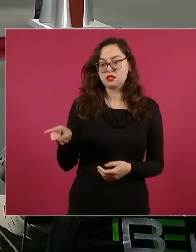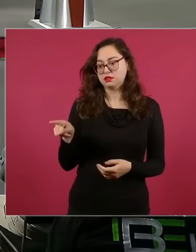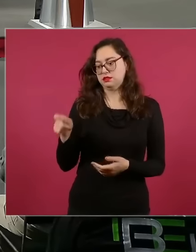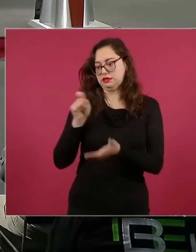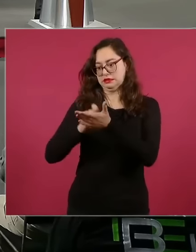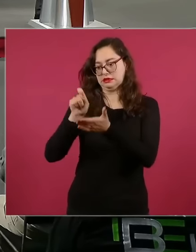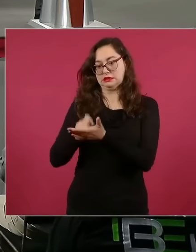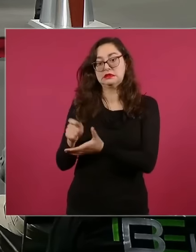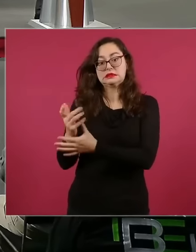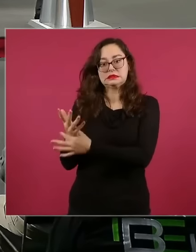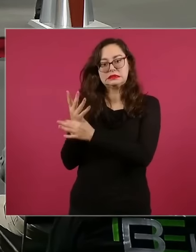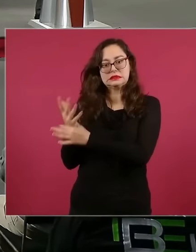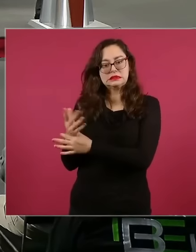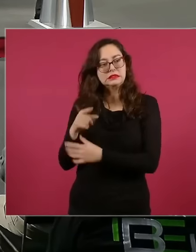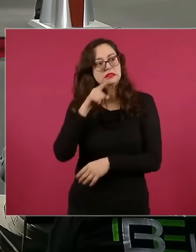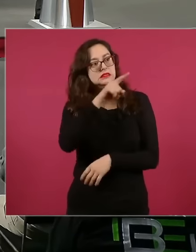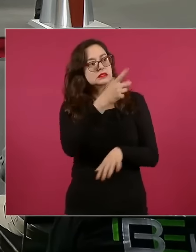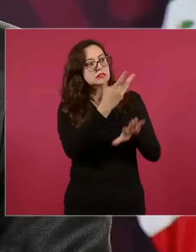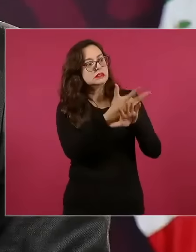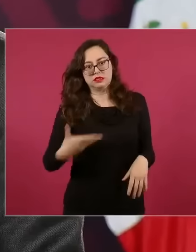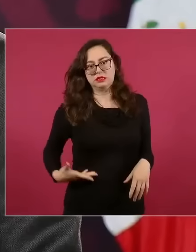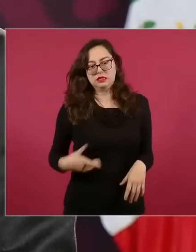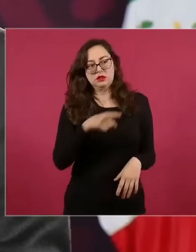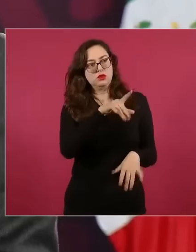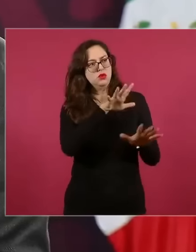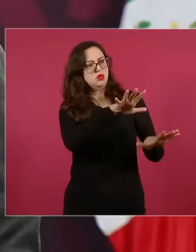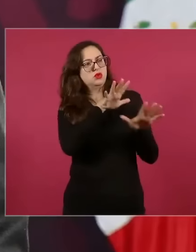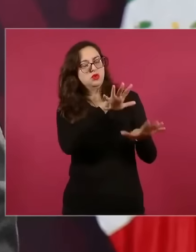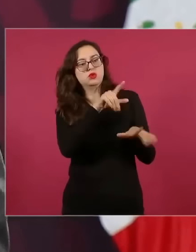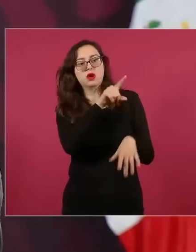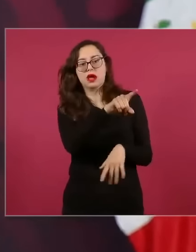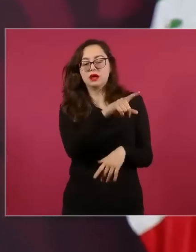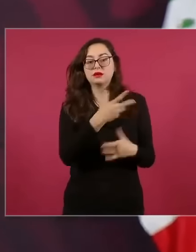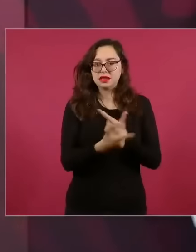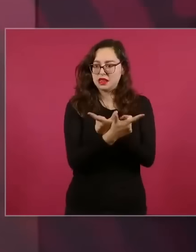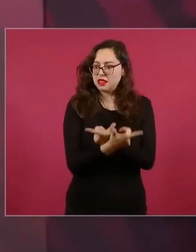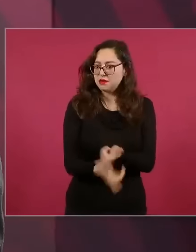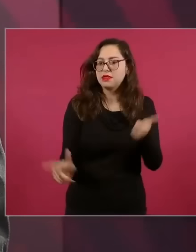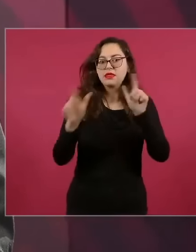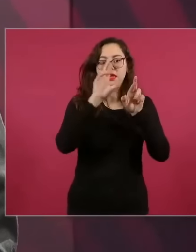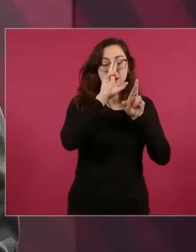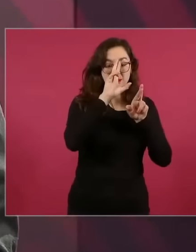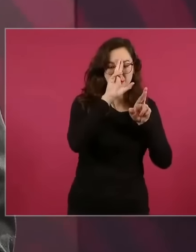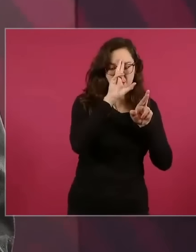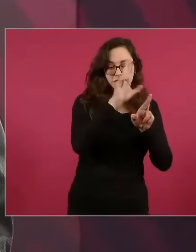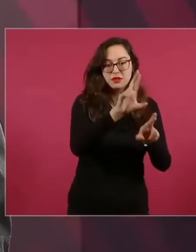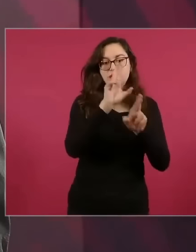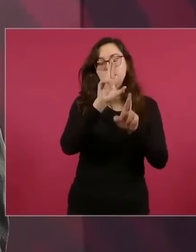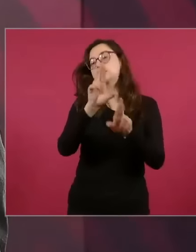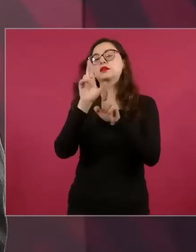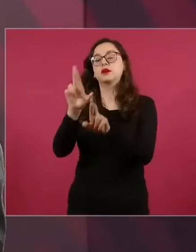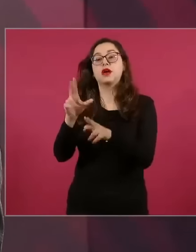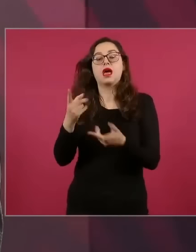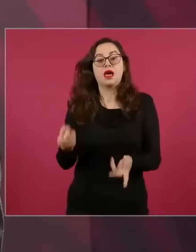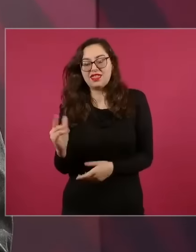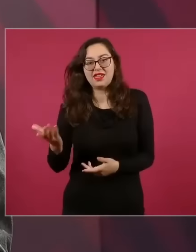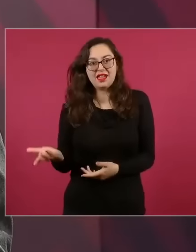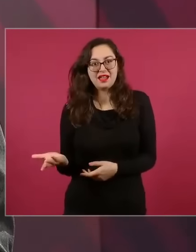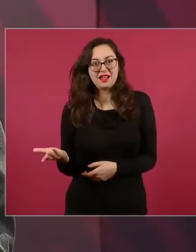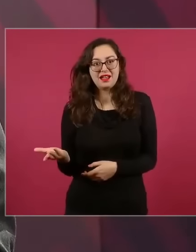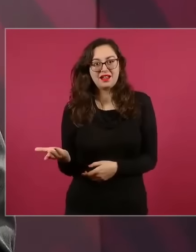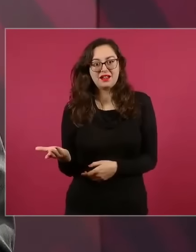era el titán de las libertades. Hice un reconocimiento de una gente como Neruda de izquierda